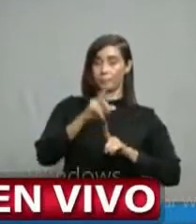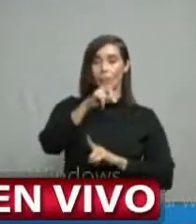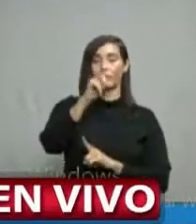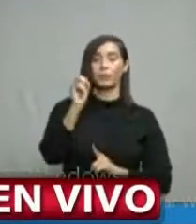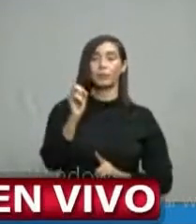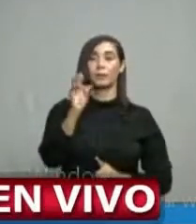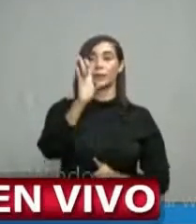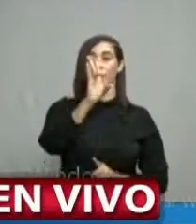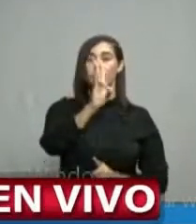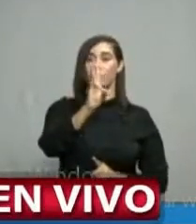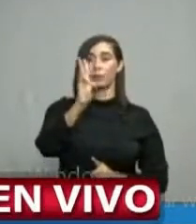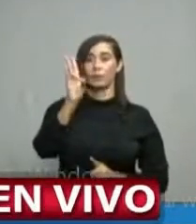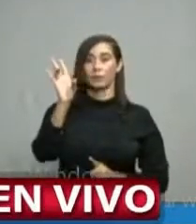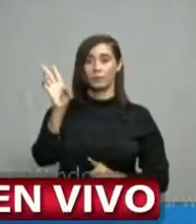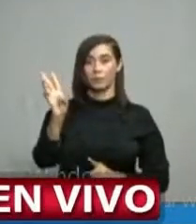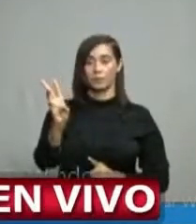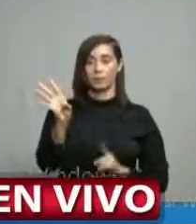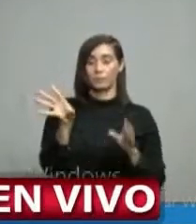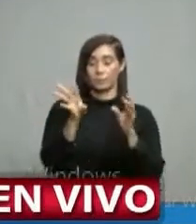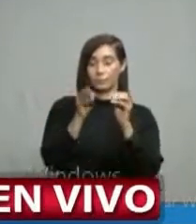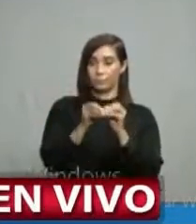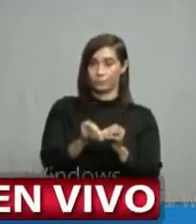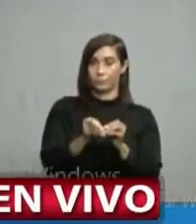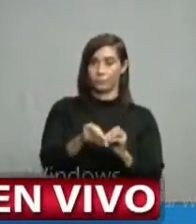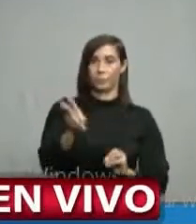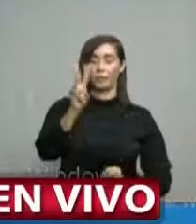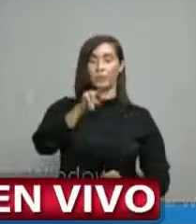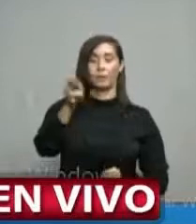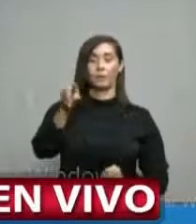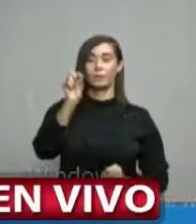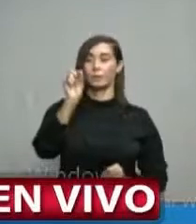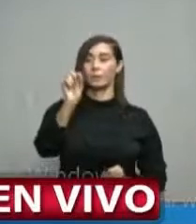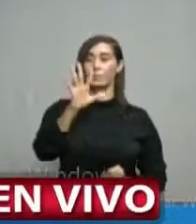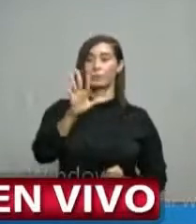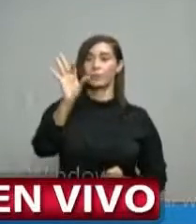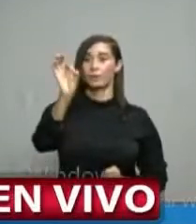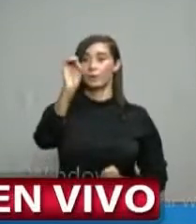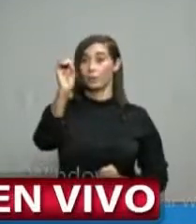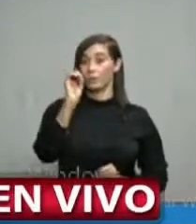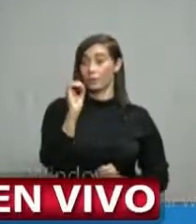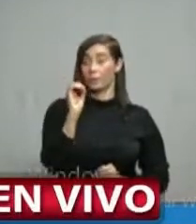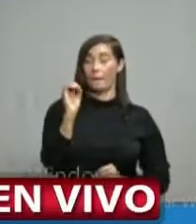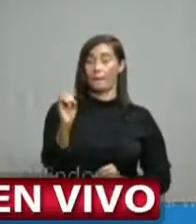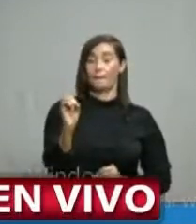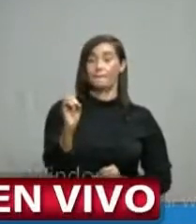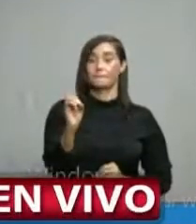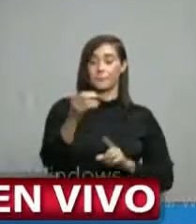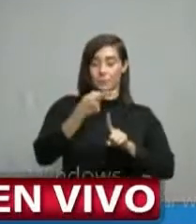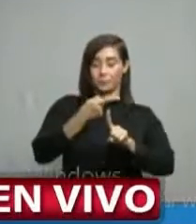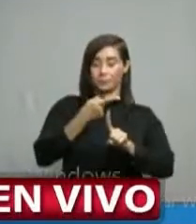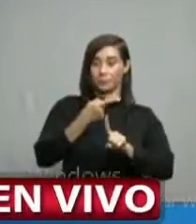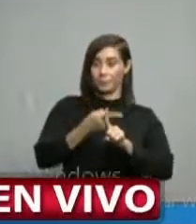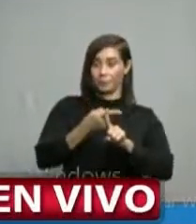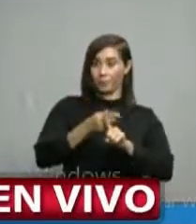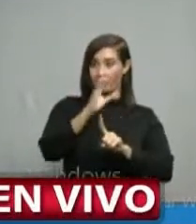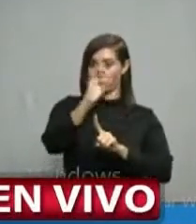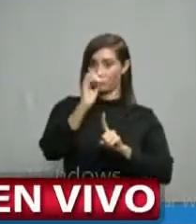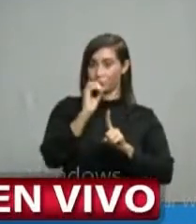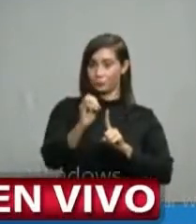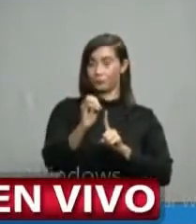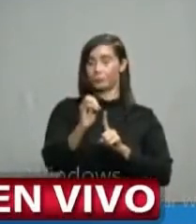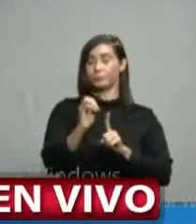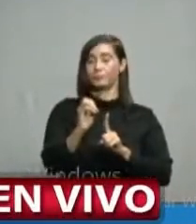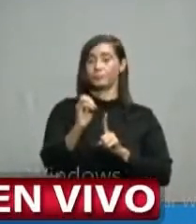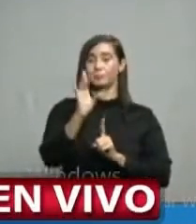176 acumulados, 22.59% la tasa de positividad,